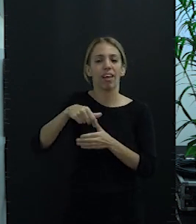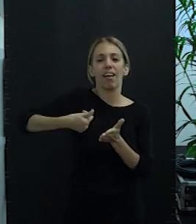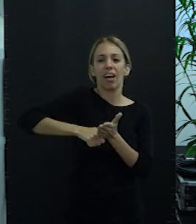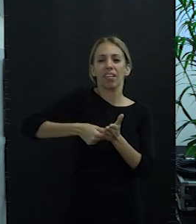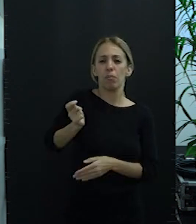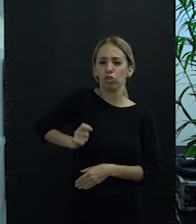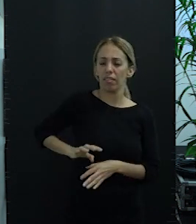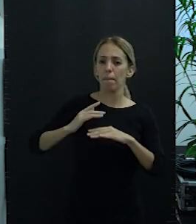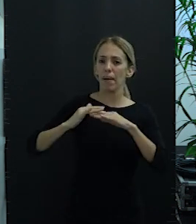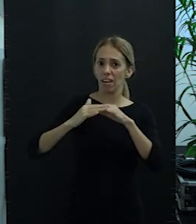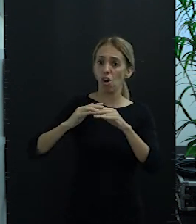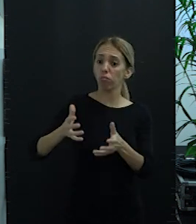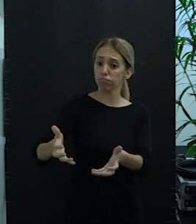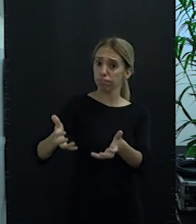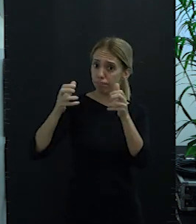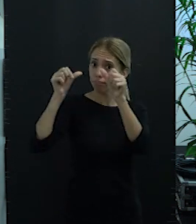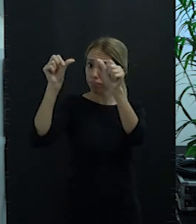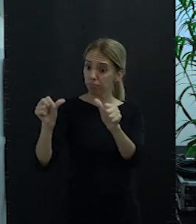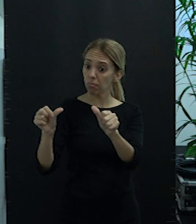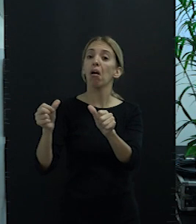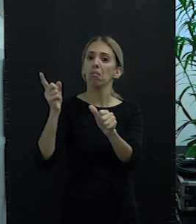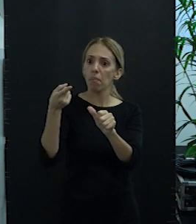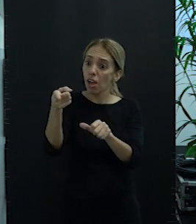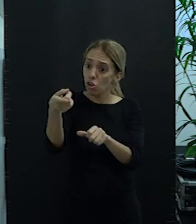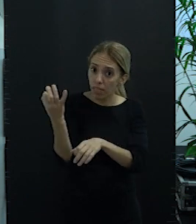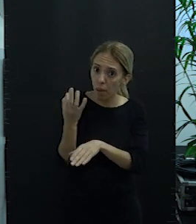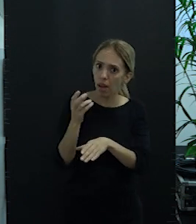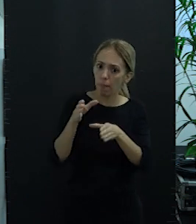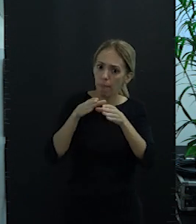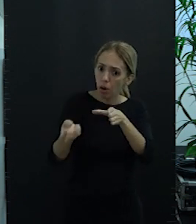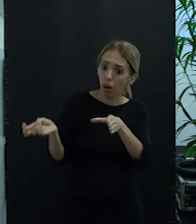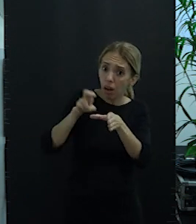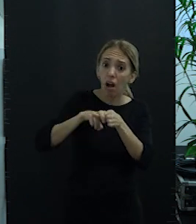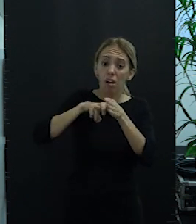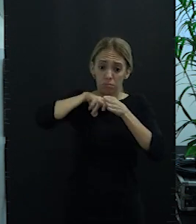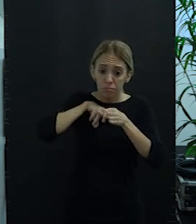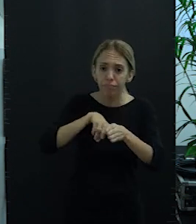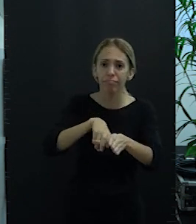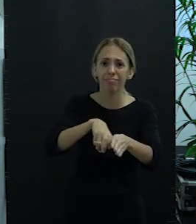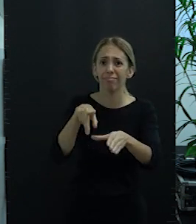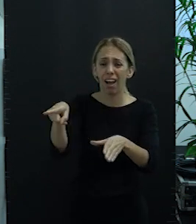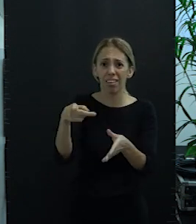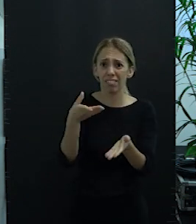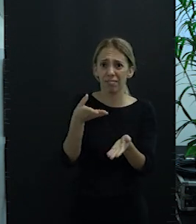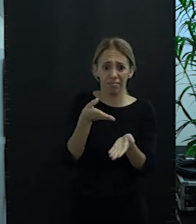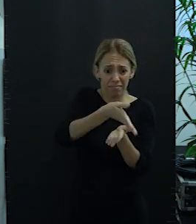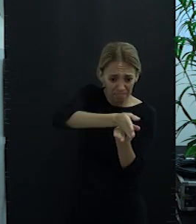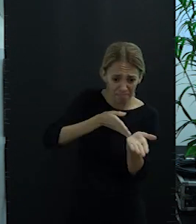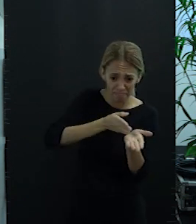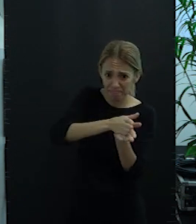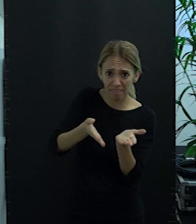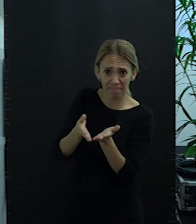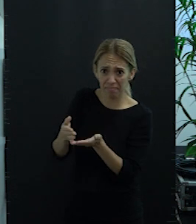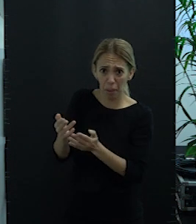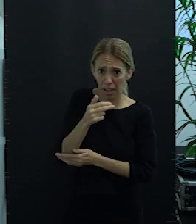de marinero. Tendrán que enrolarse, tienen que embarcarse y van a tener todos los carnes que necesitan. Podrán ser